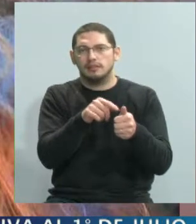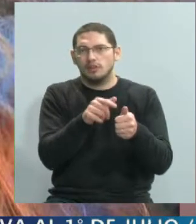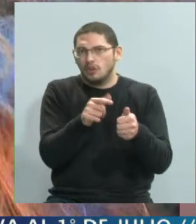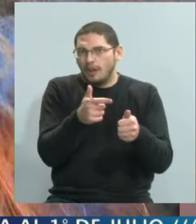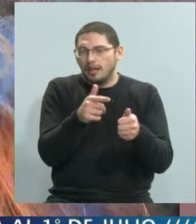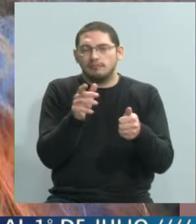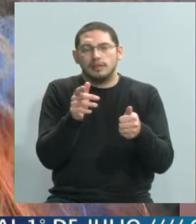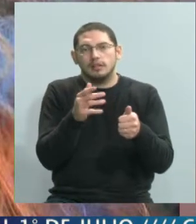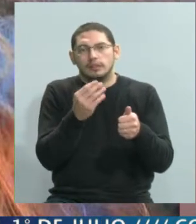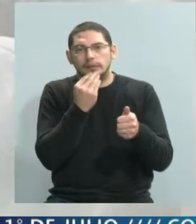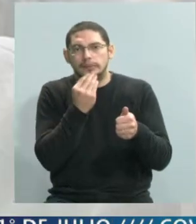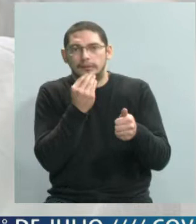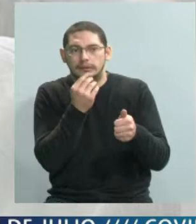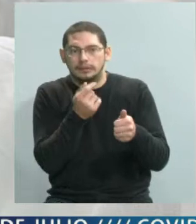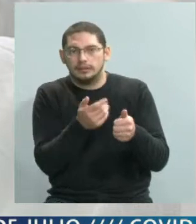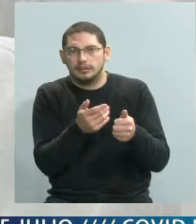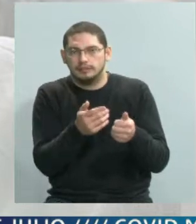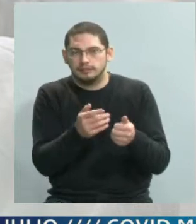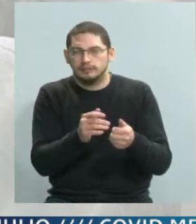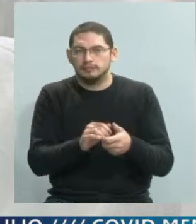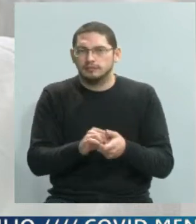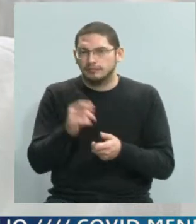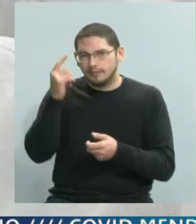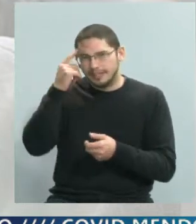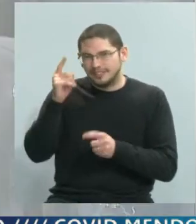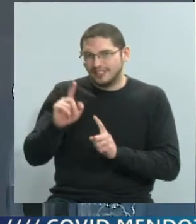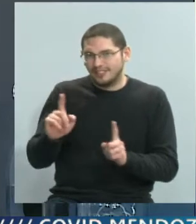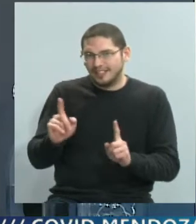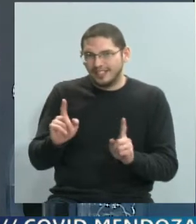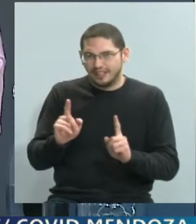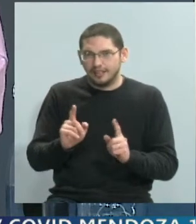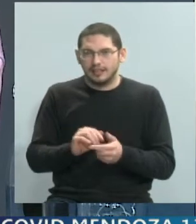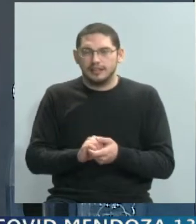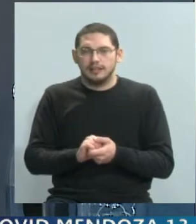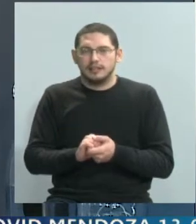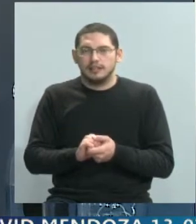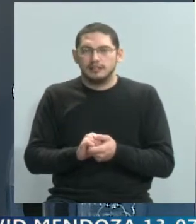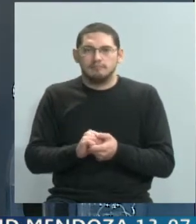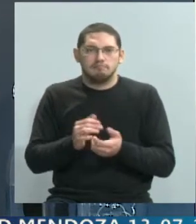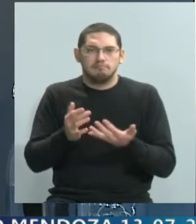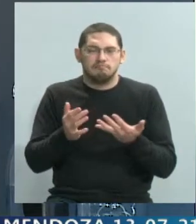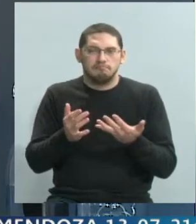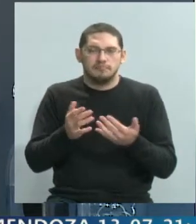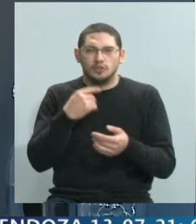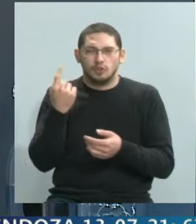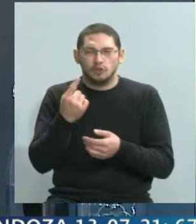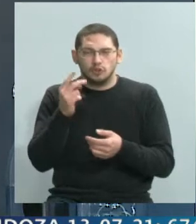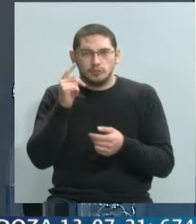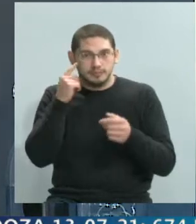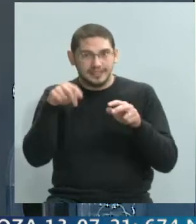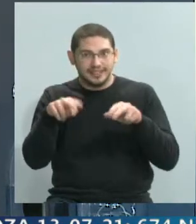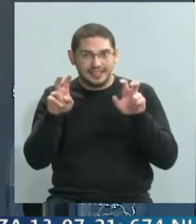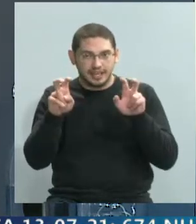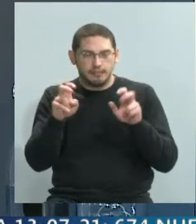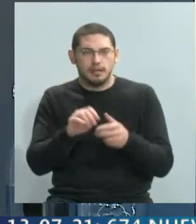A uno no le ocurre pensar que pasan estas cosas, pero en realidad cuando entendíamos que íbamos a hablar de este tema,